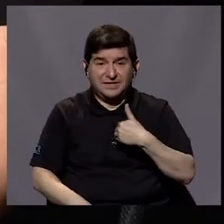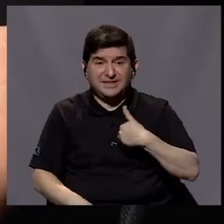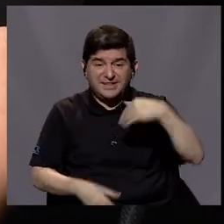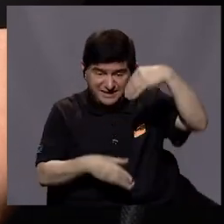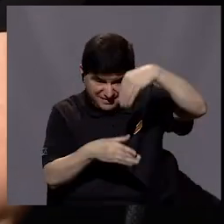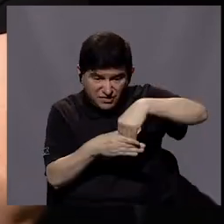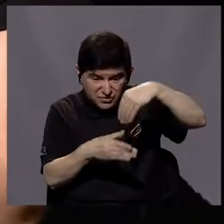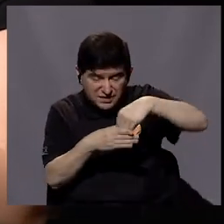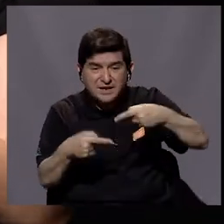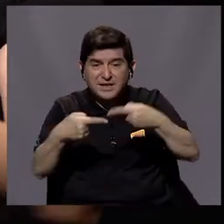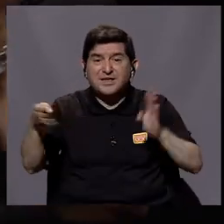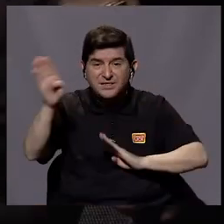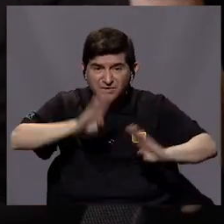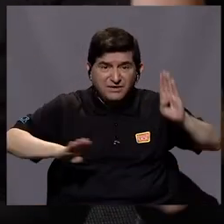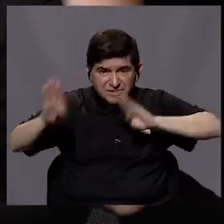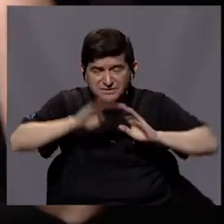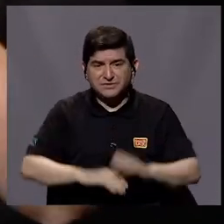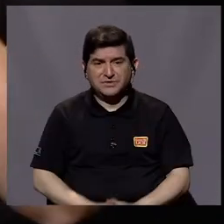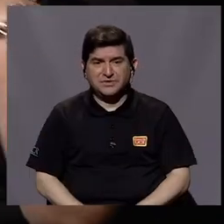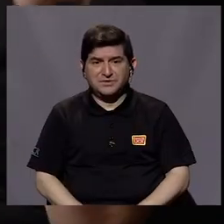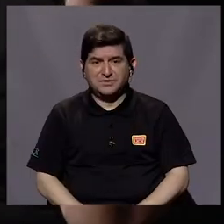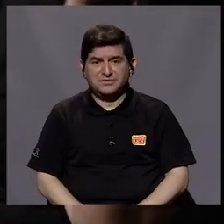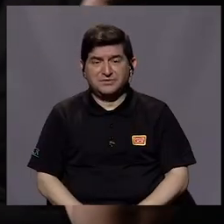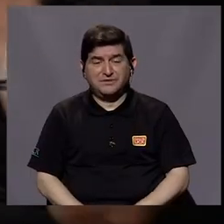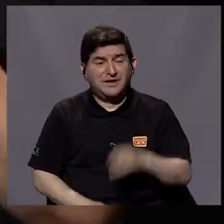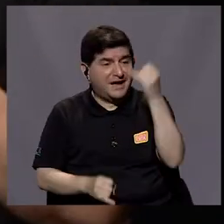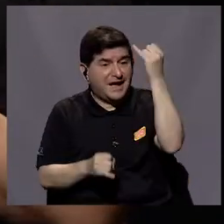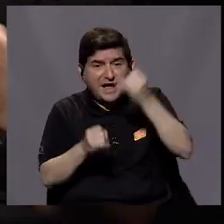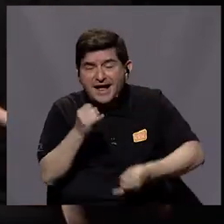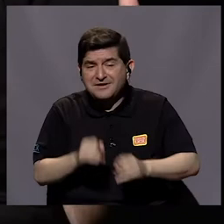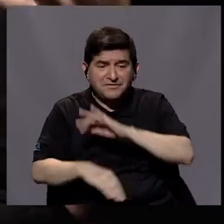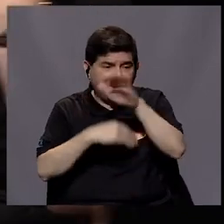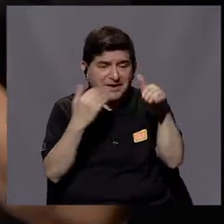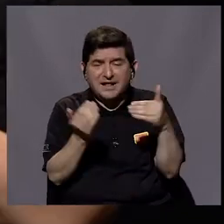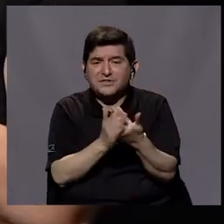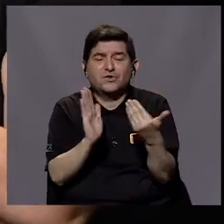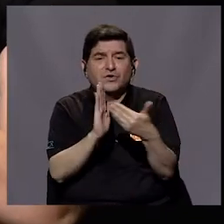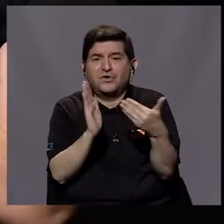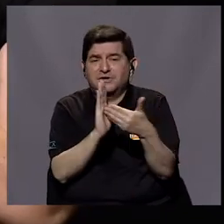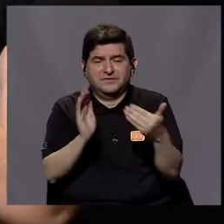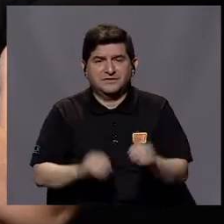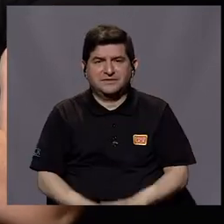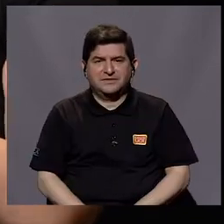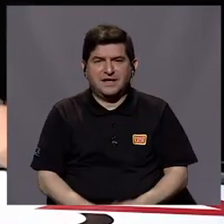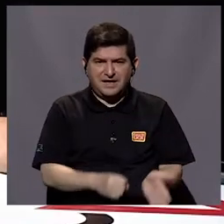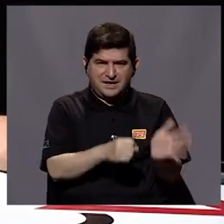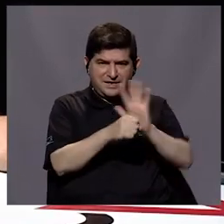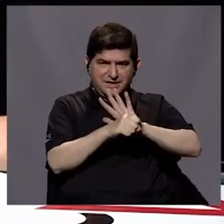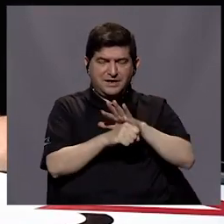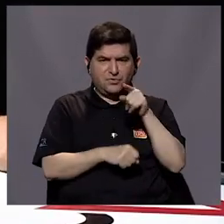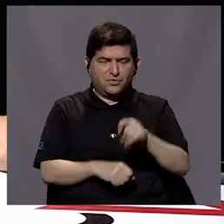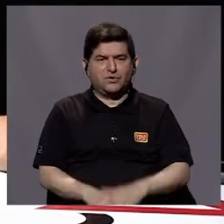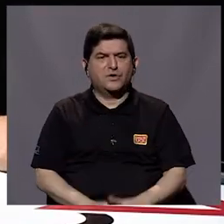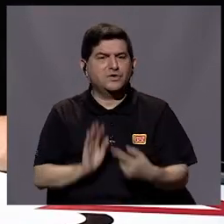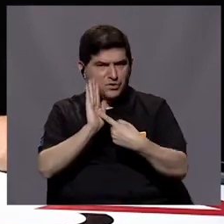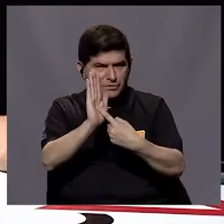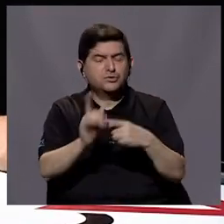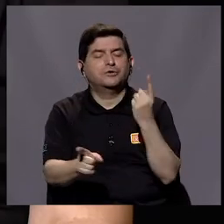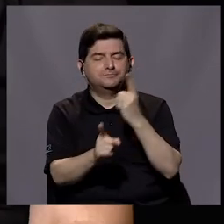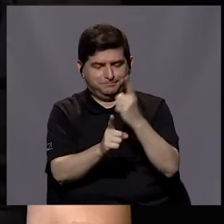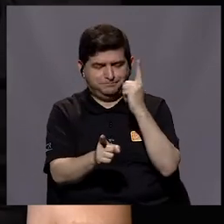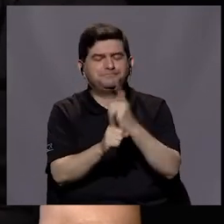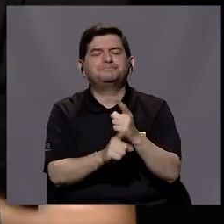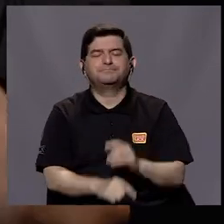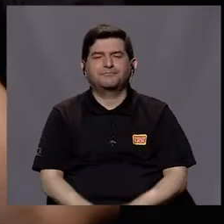contienen antibióticos. Y es un pañuelo. Finalmente todo llega a nosotros. El COVID-19 nos desnuda en ese sentido.